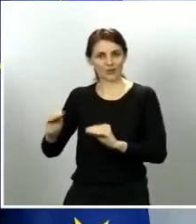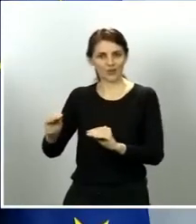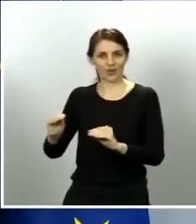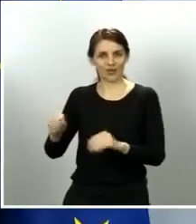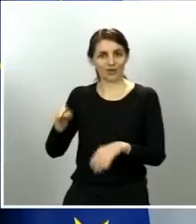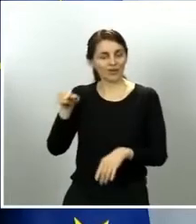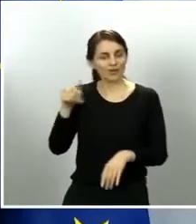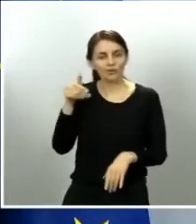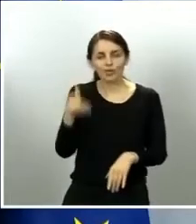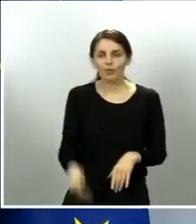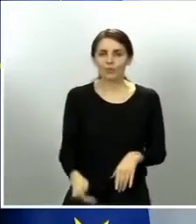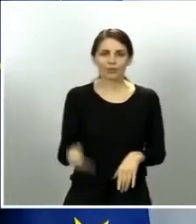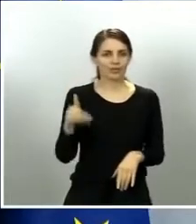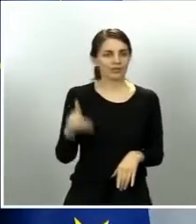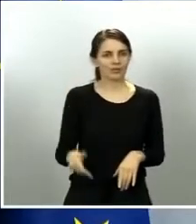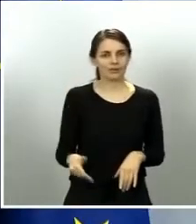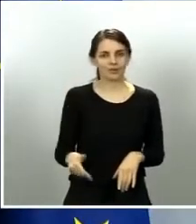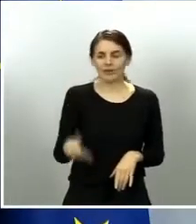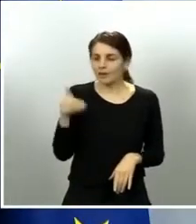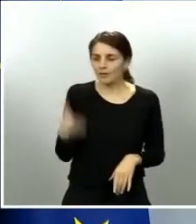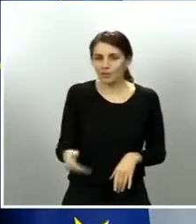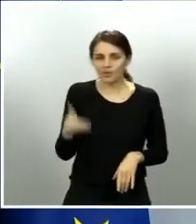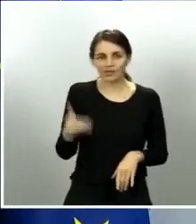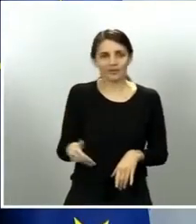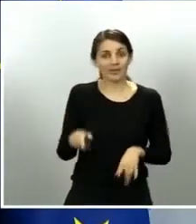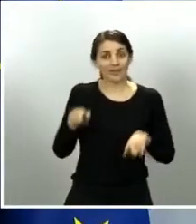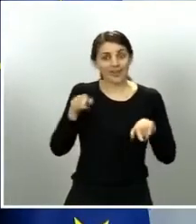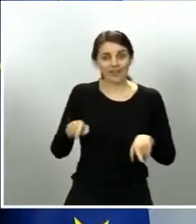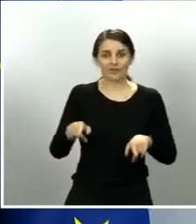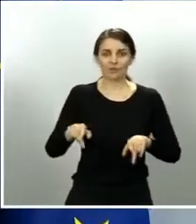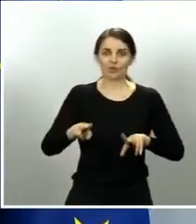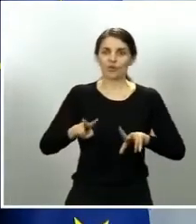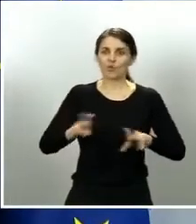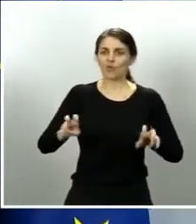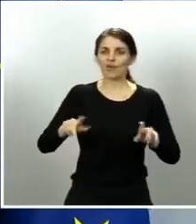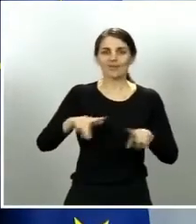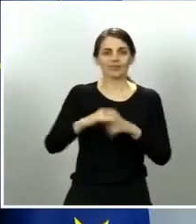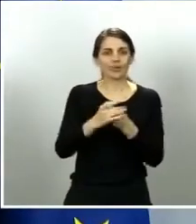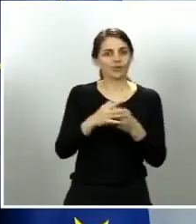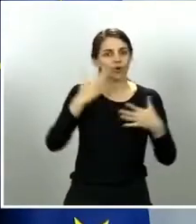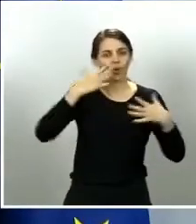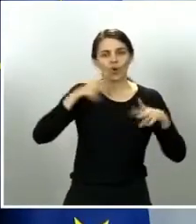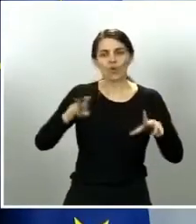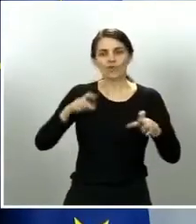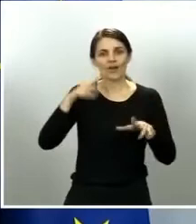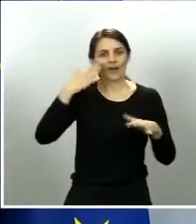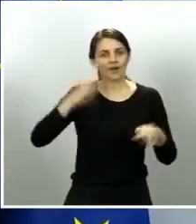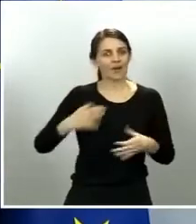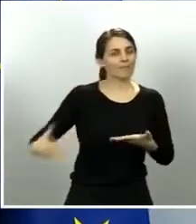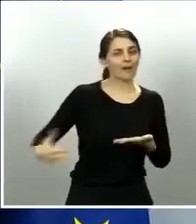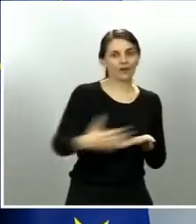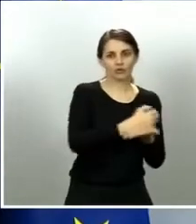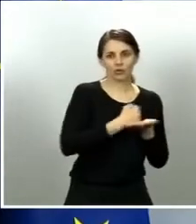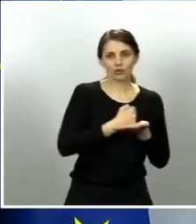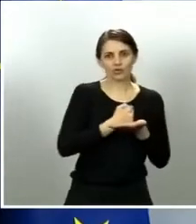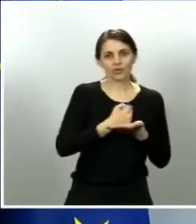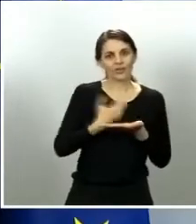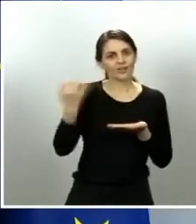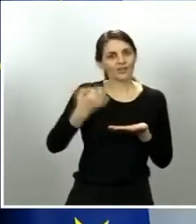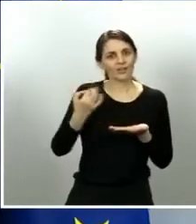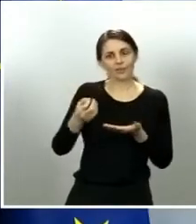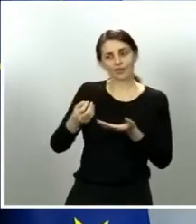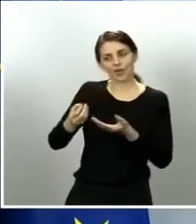necesidad que estamos en una nueva situación, en una nueva realidad y tendremos que oír y seguir dos